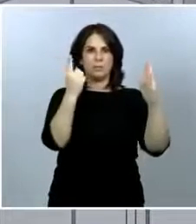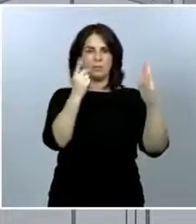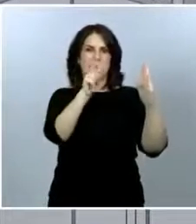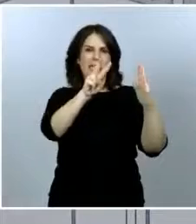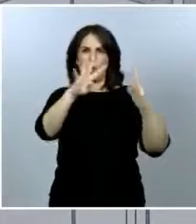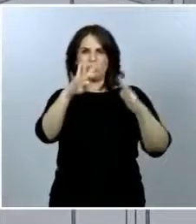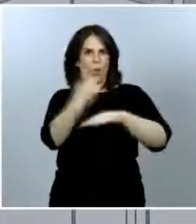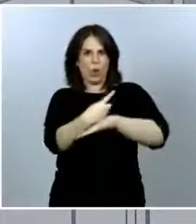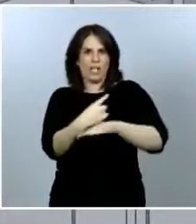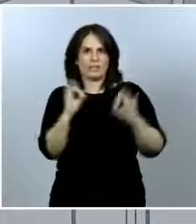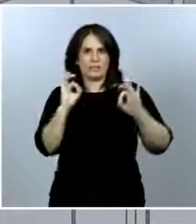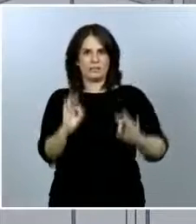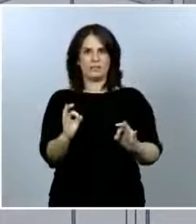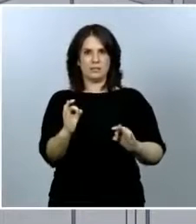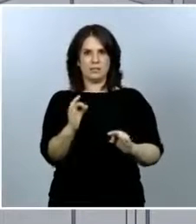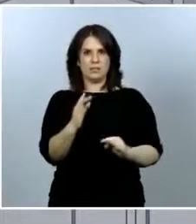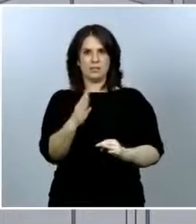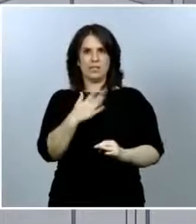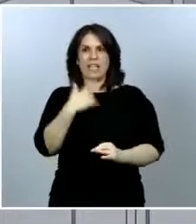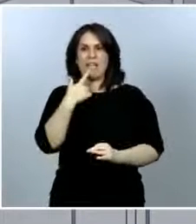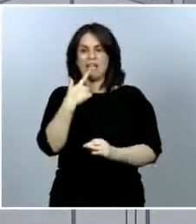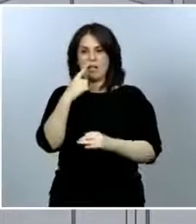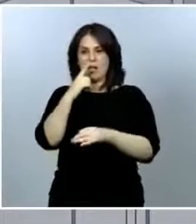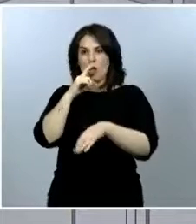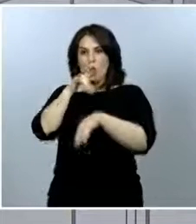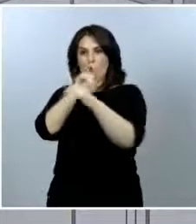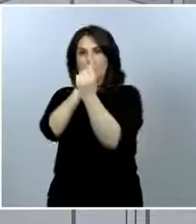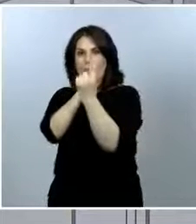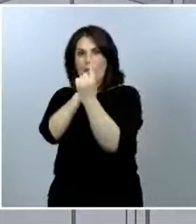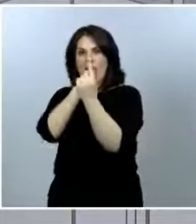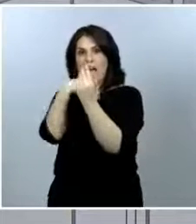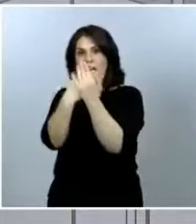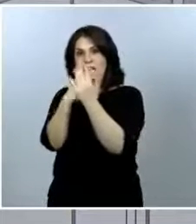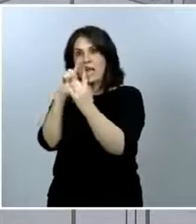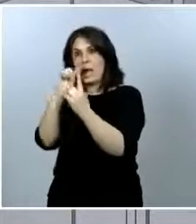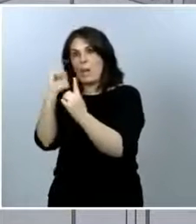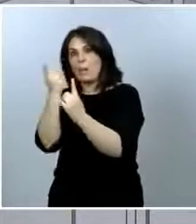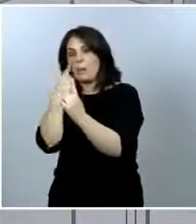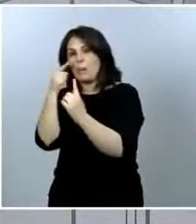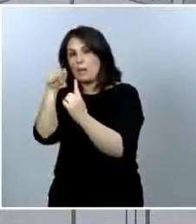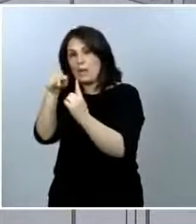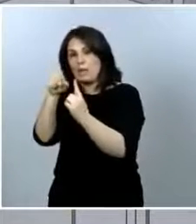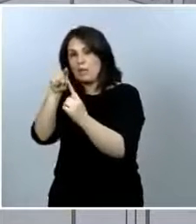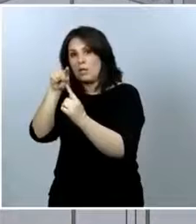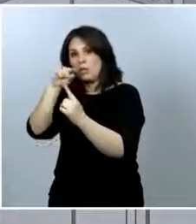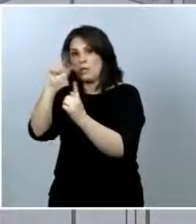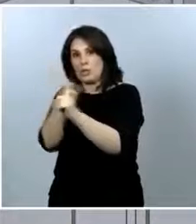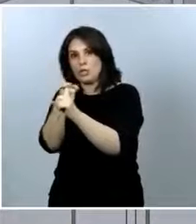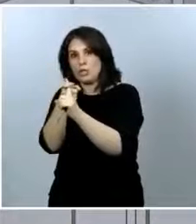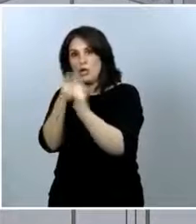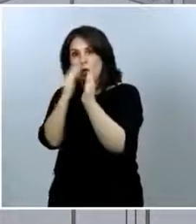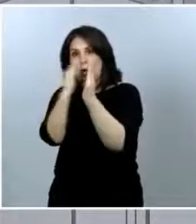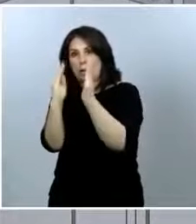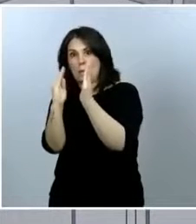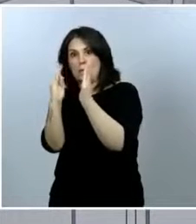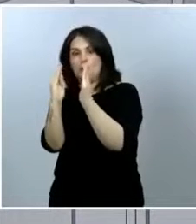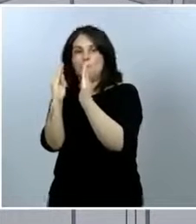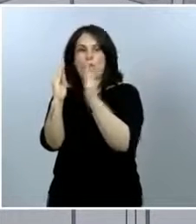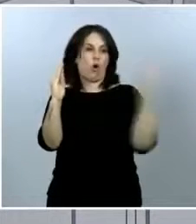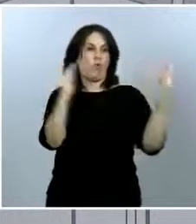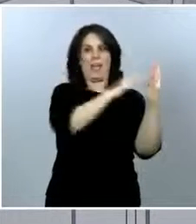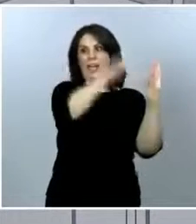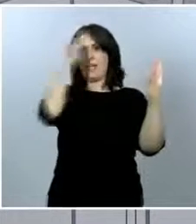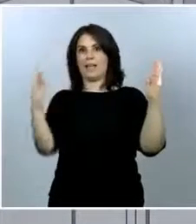desde la consulta al diagnóstico es de nuevo 24, perdón, el anterior tiempo desde inicio de síntomas al diagnóstico son 48